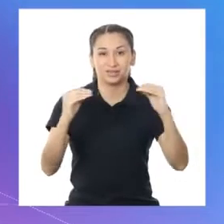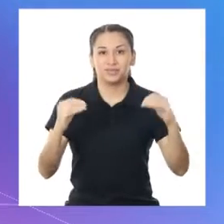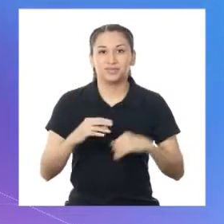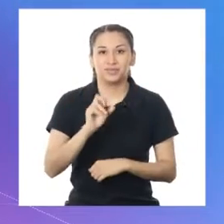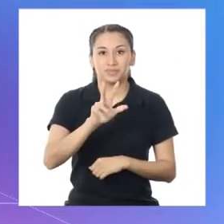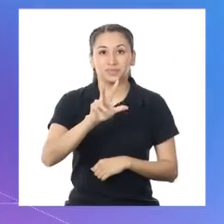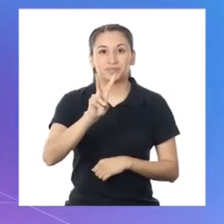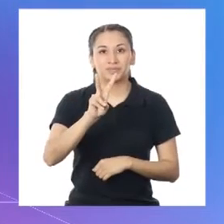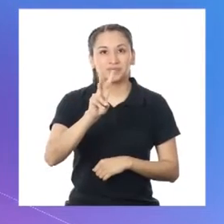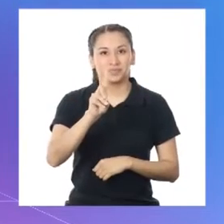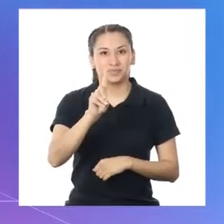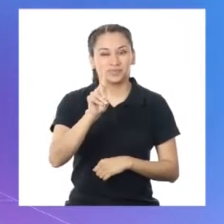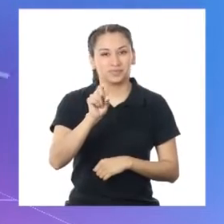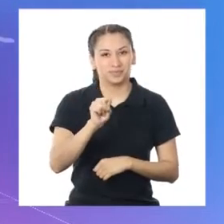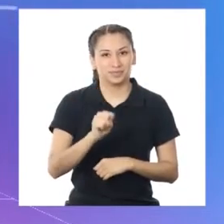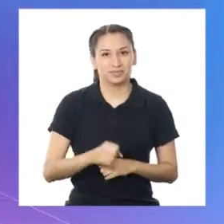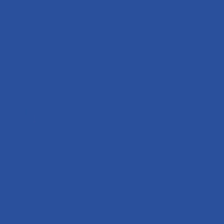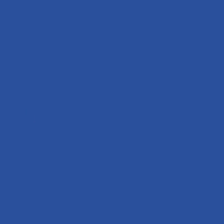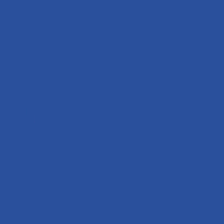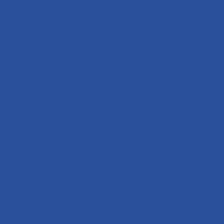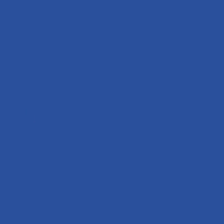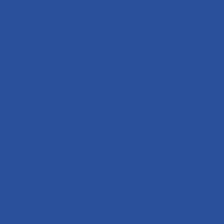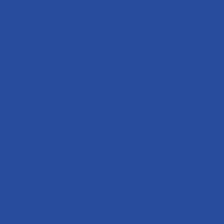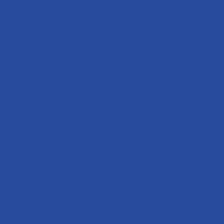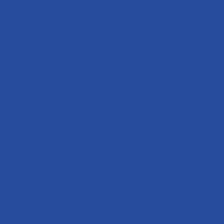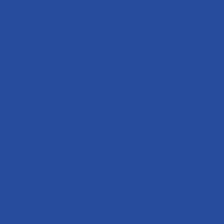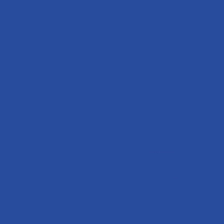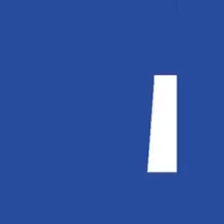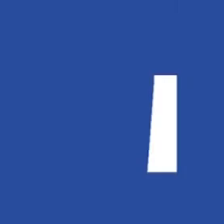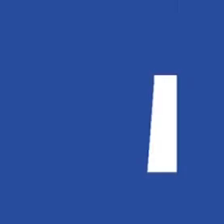transmisión en 3, 2...